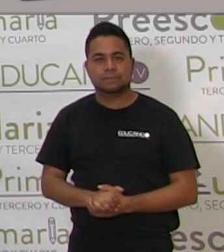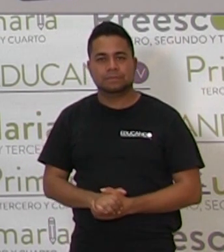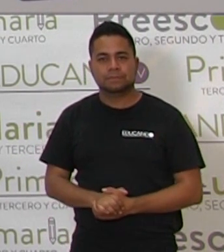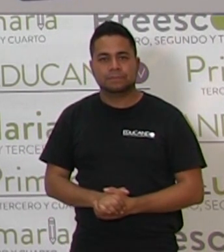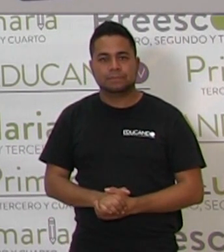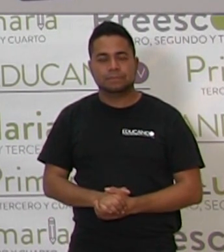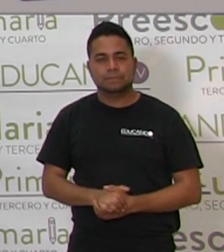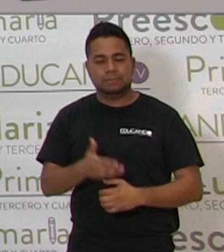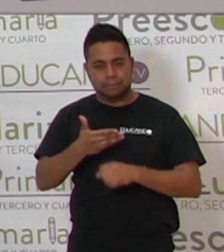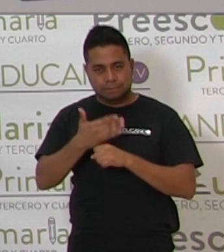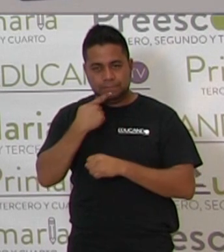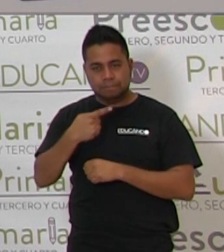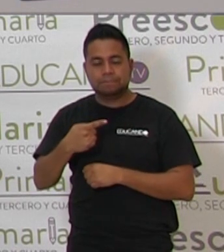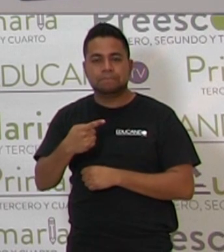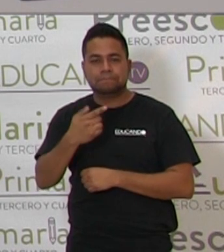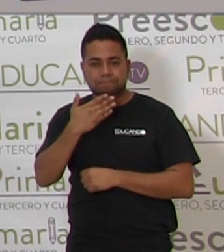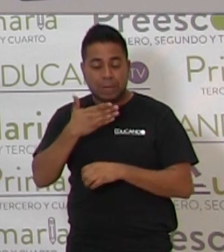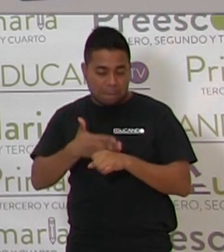voy a atravesar.